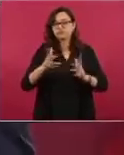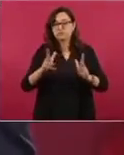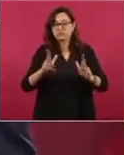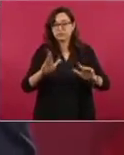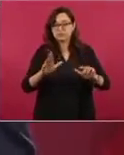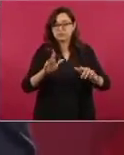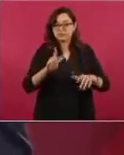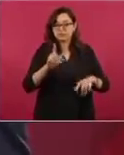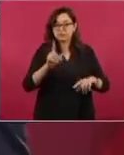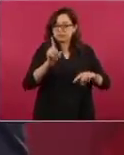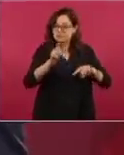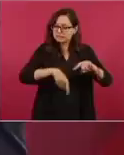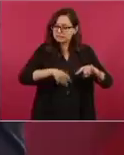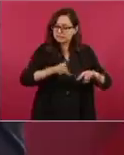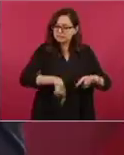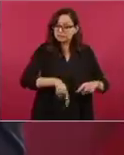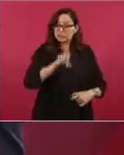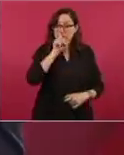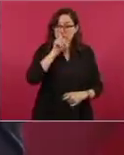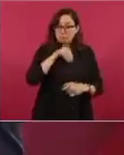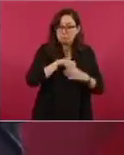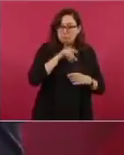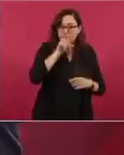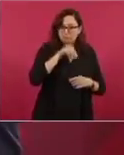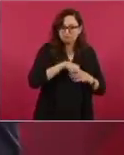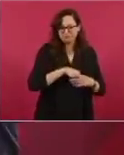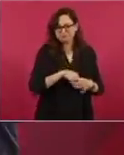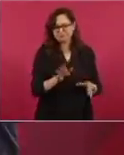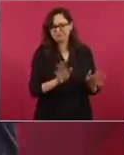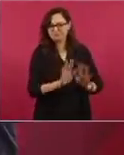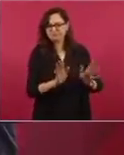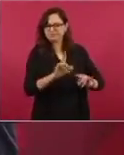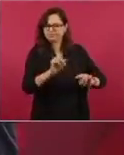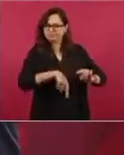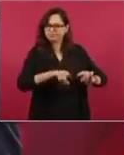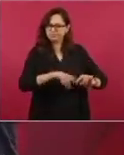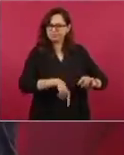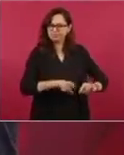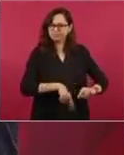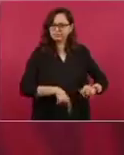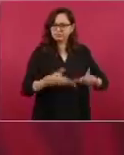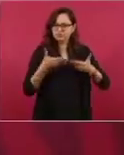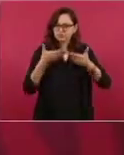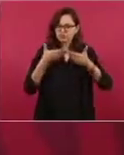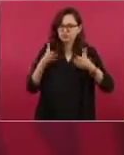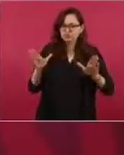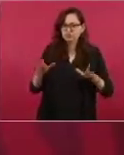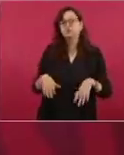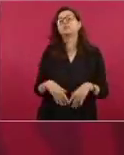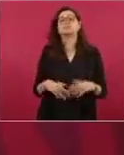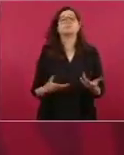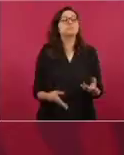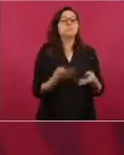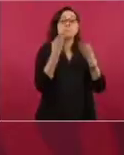que fueron imponiendo secreto bancario,